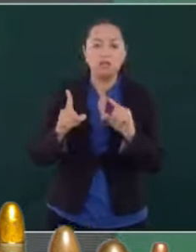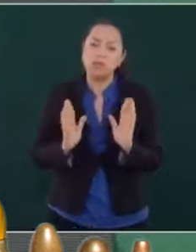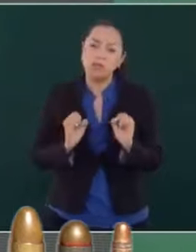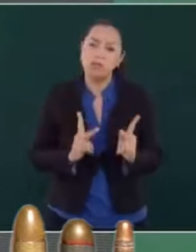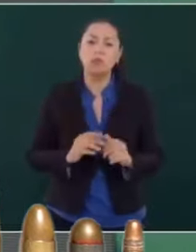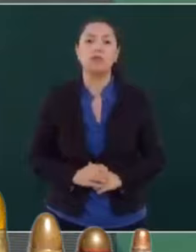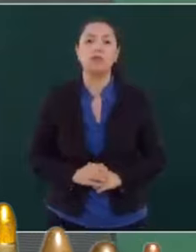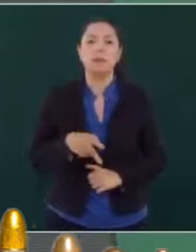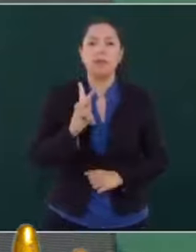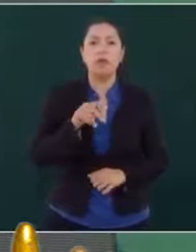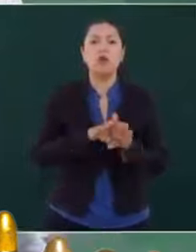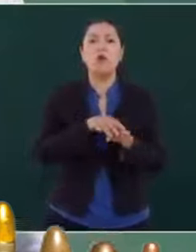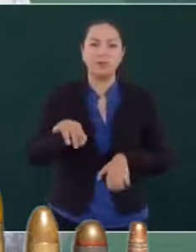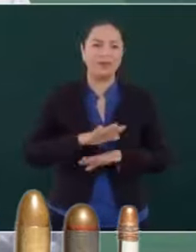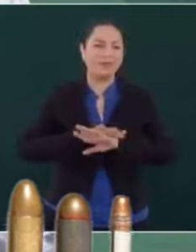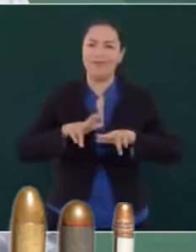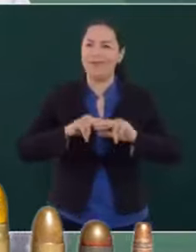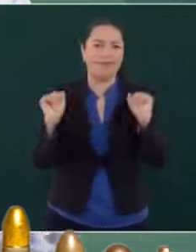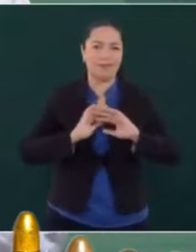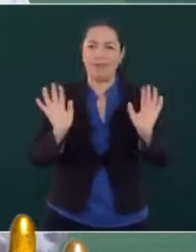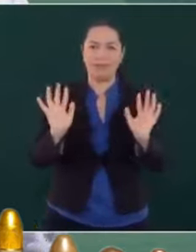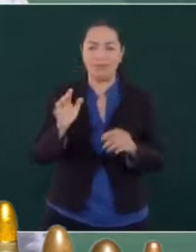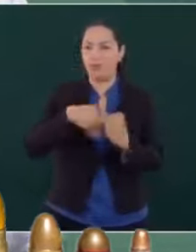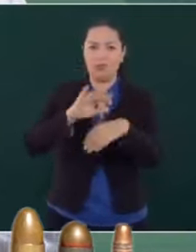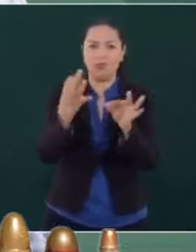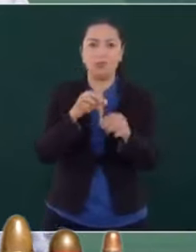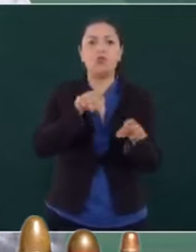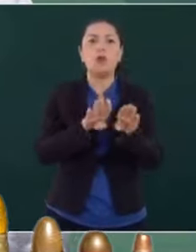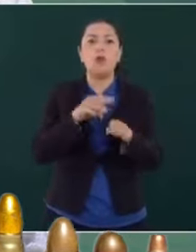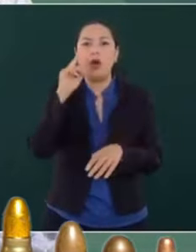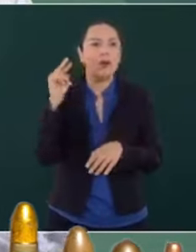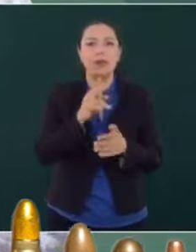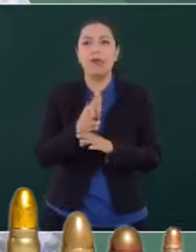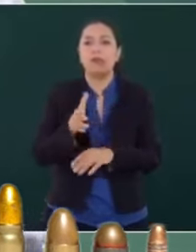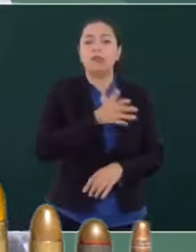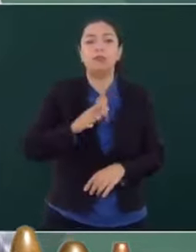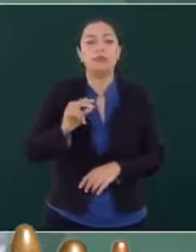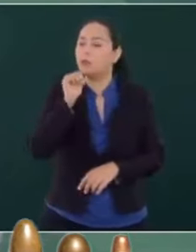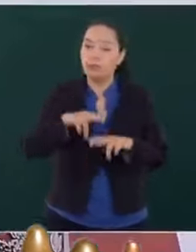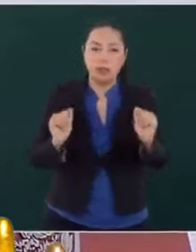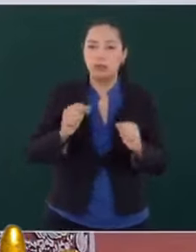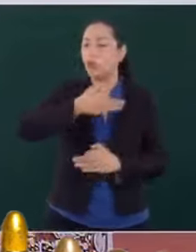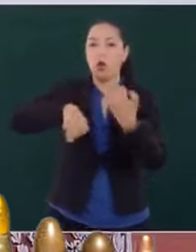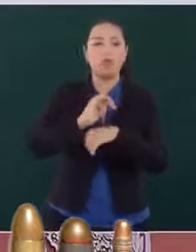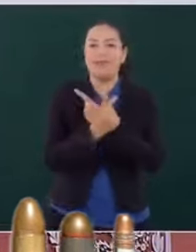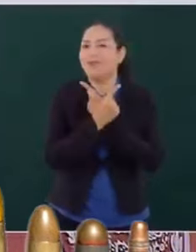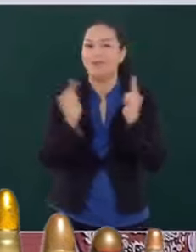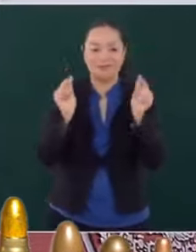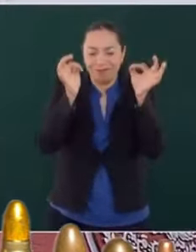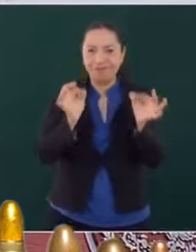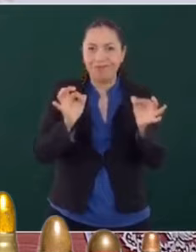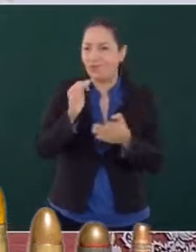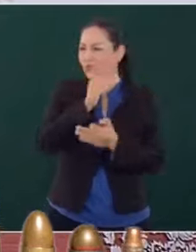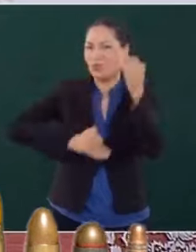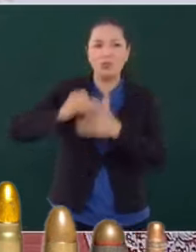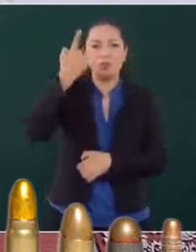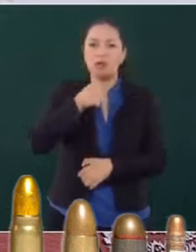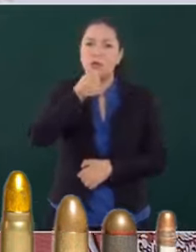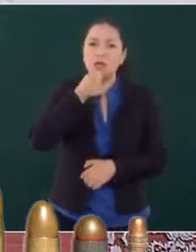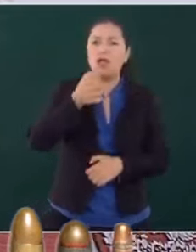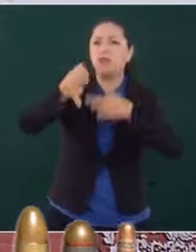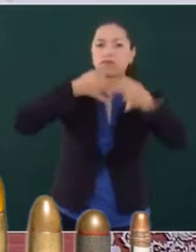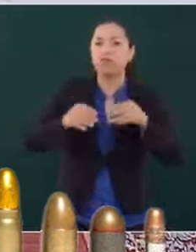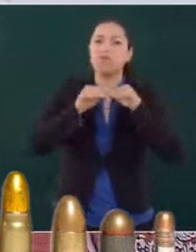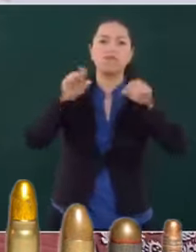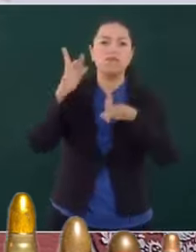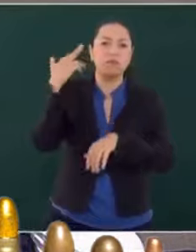Y no vamos a reprimir a nadie. No vamos a censurar a nadie. Libertad plena, completa, absoluta, para los medios de